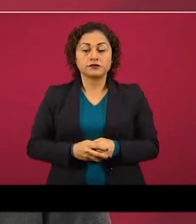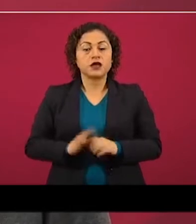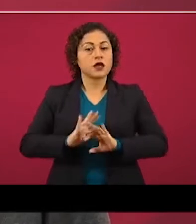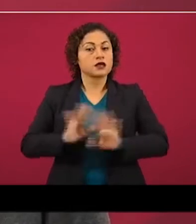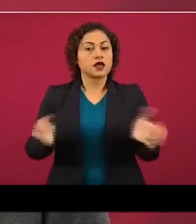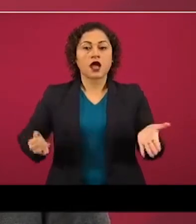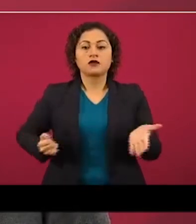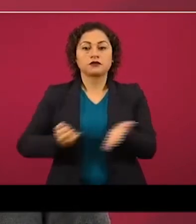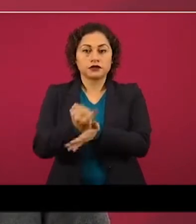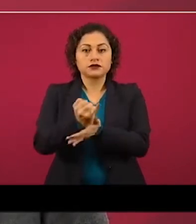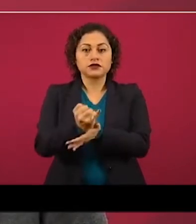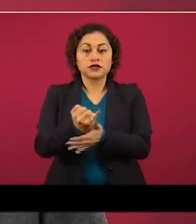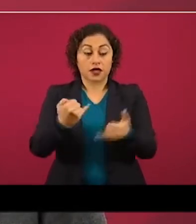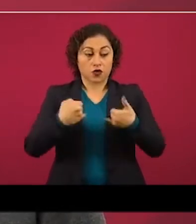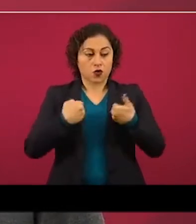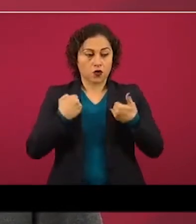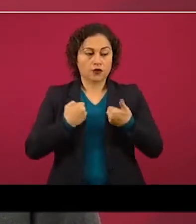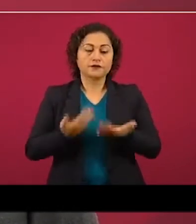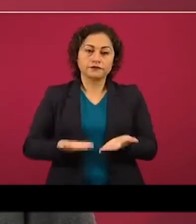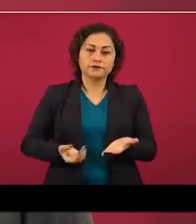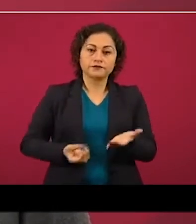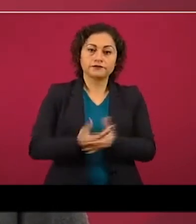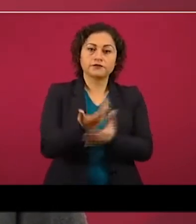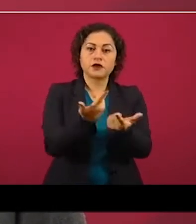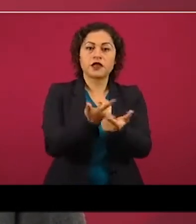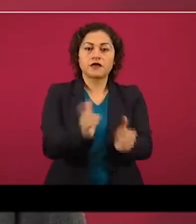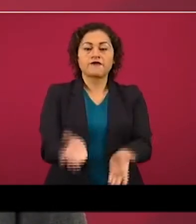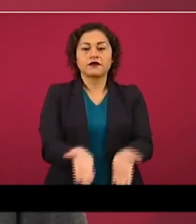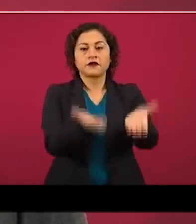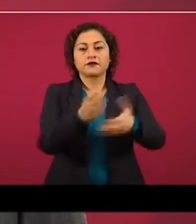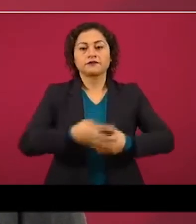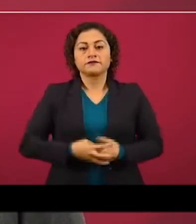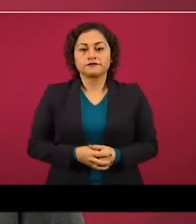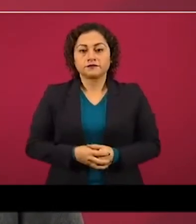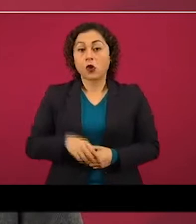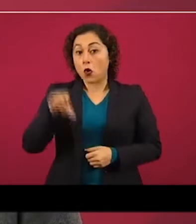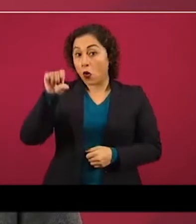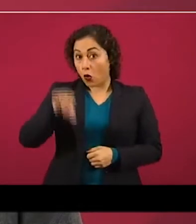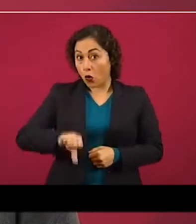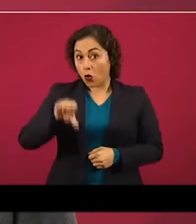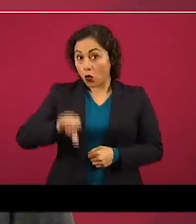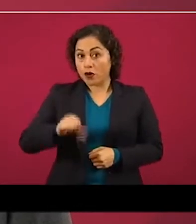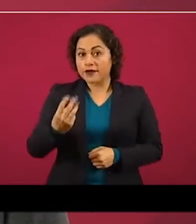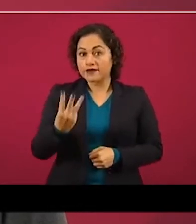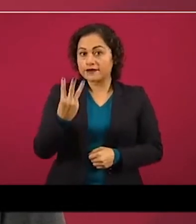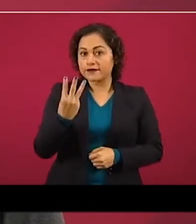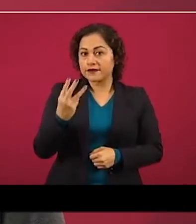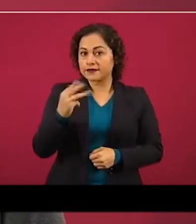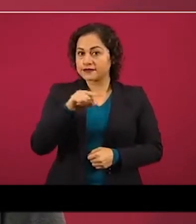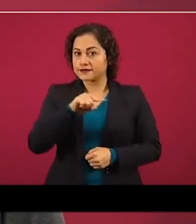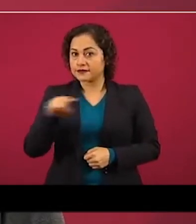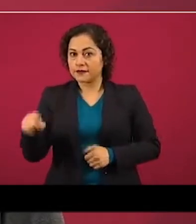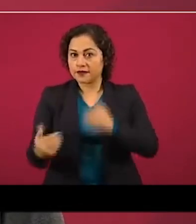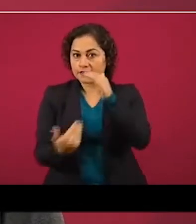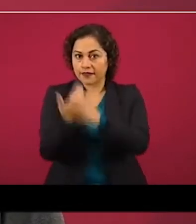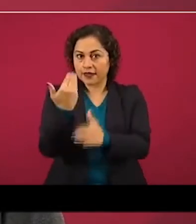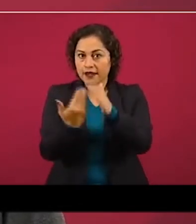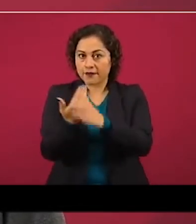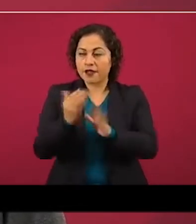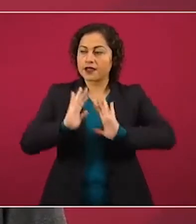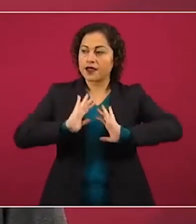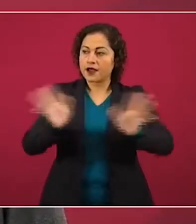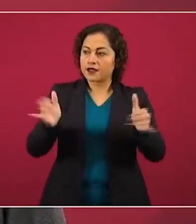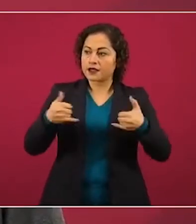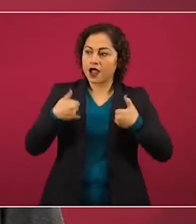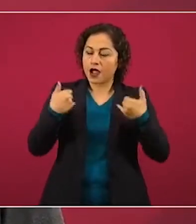a este joven y hoy a las 3.30 de la mañana salió del